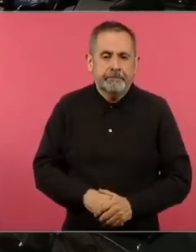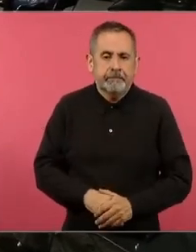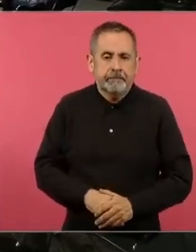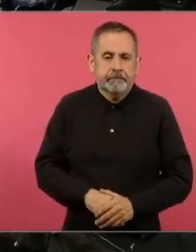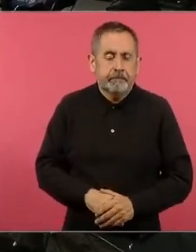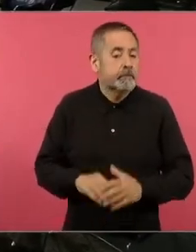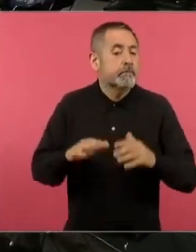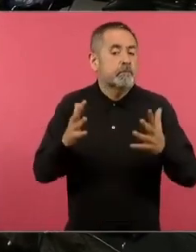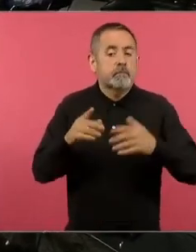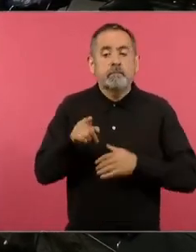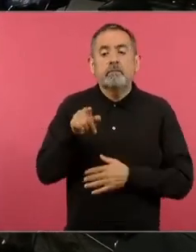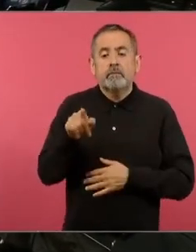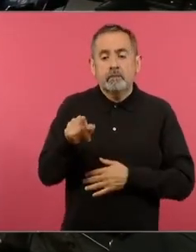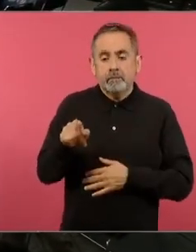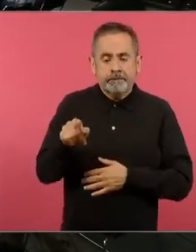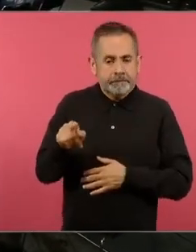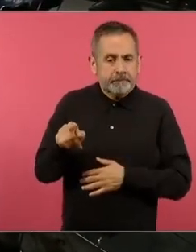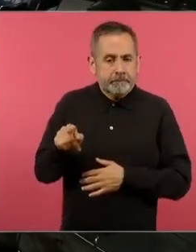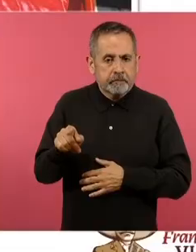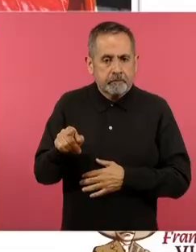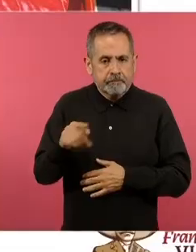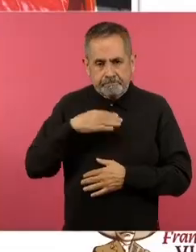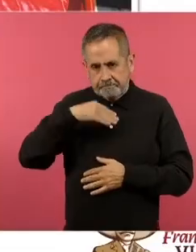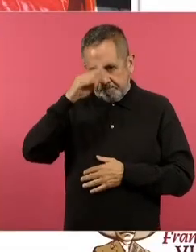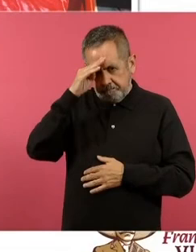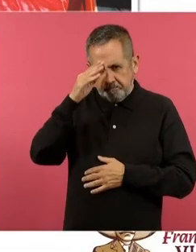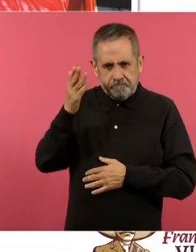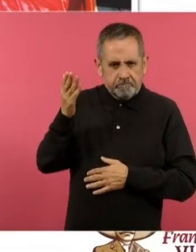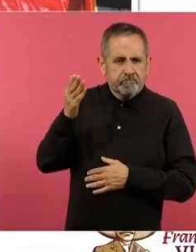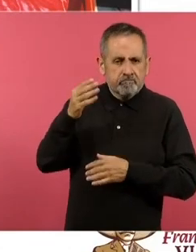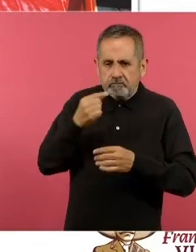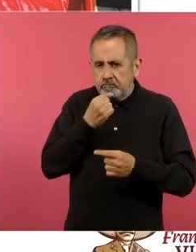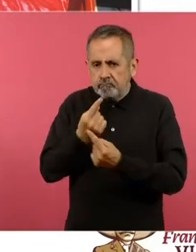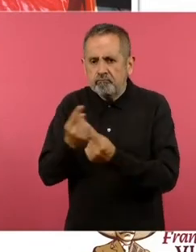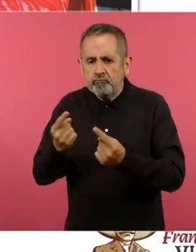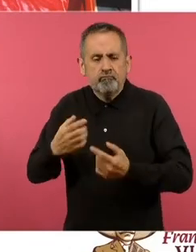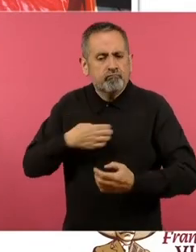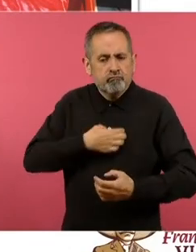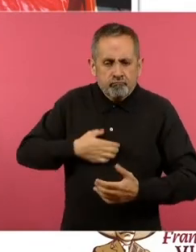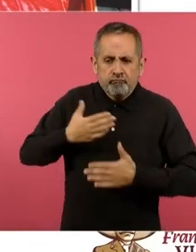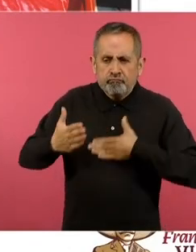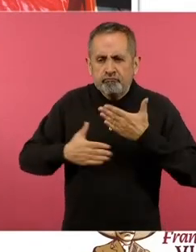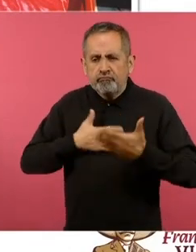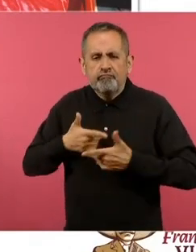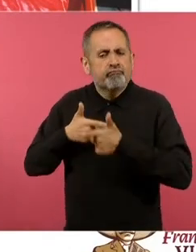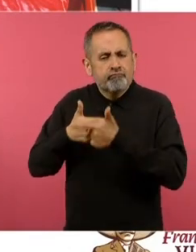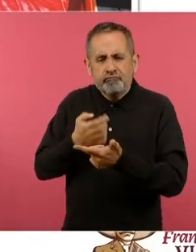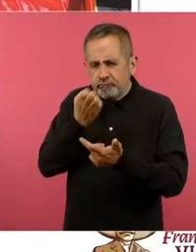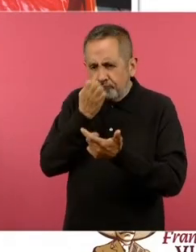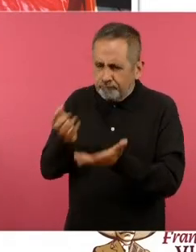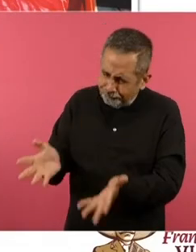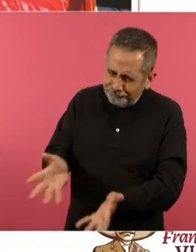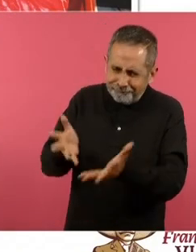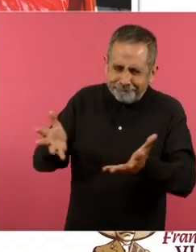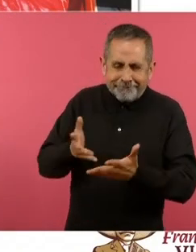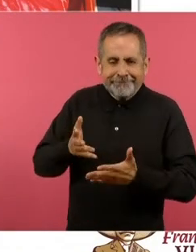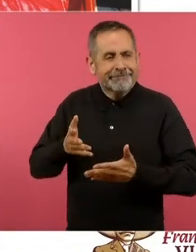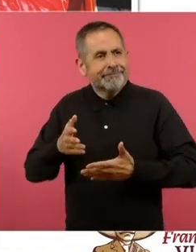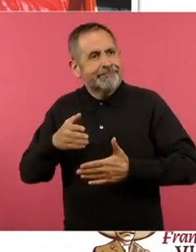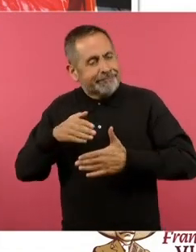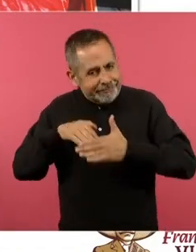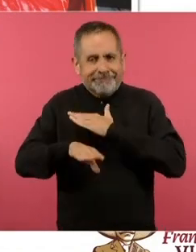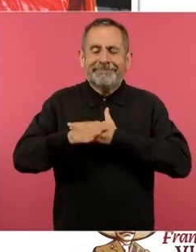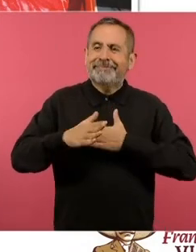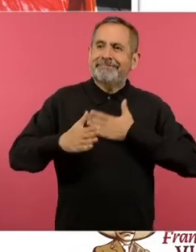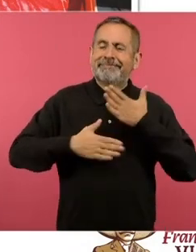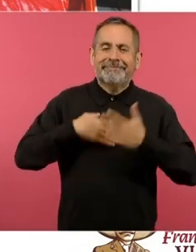entonces qué buscamos buscamos que niñas y niños vayan contentos a la escuela esa es una de nuestras